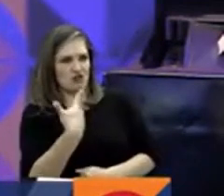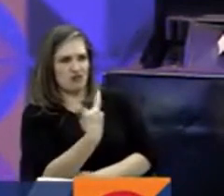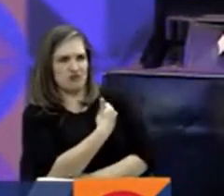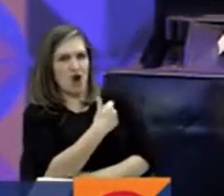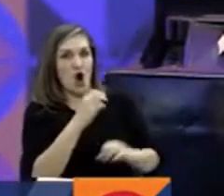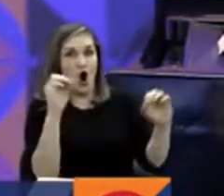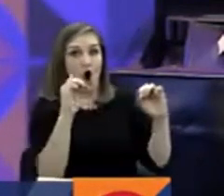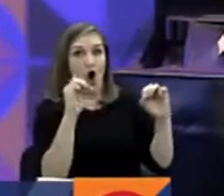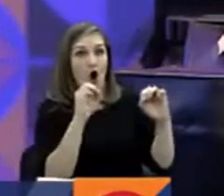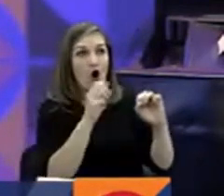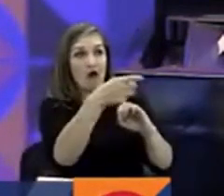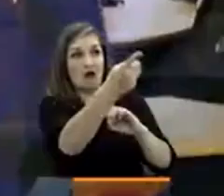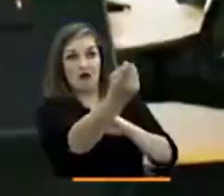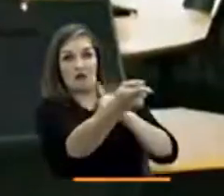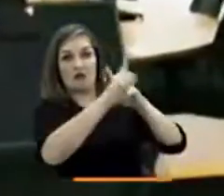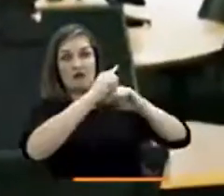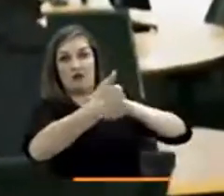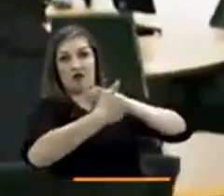que lo mató la dictadura?